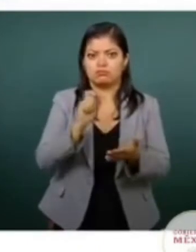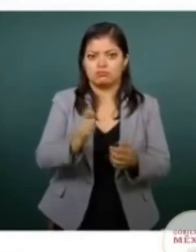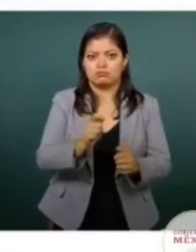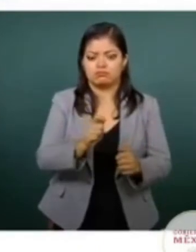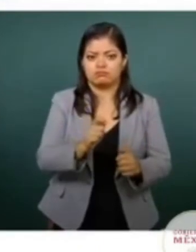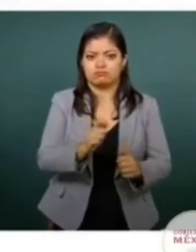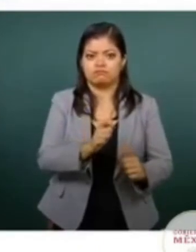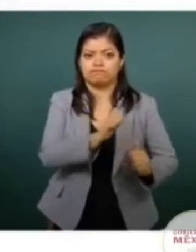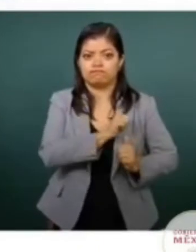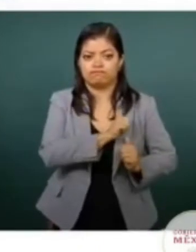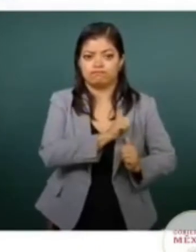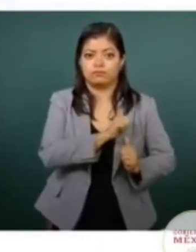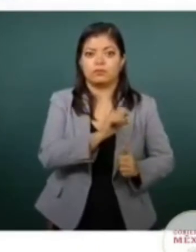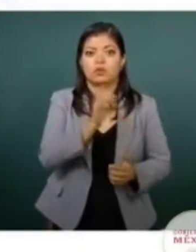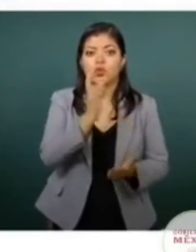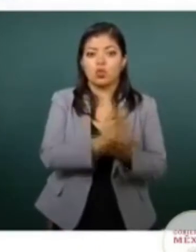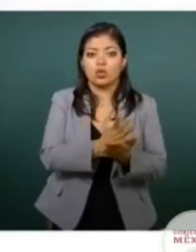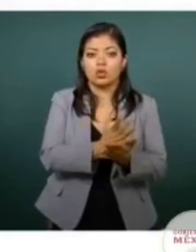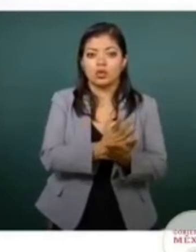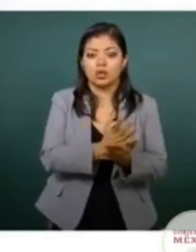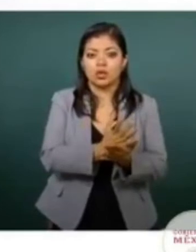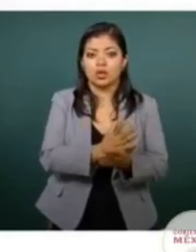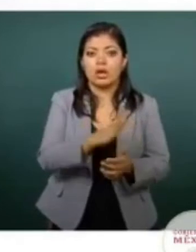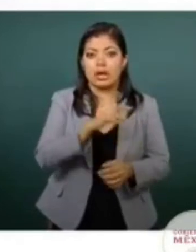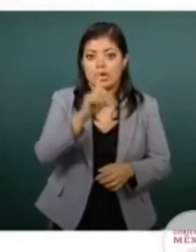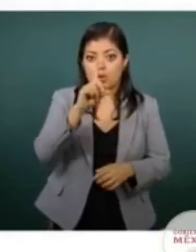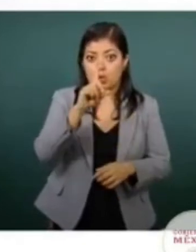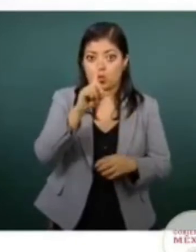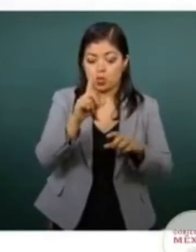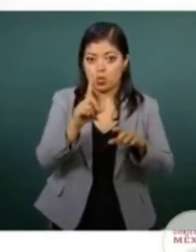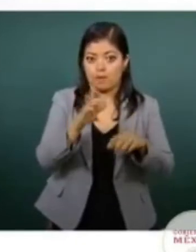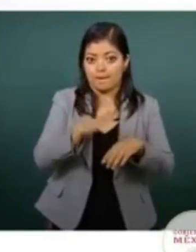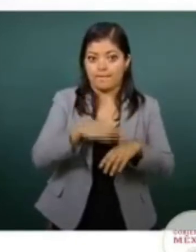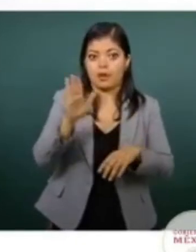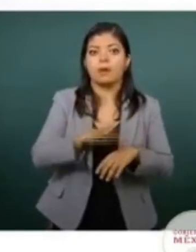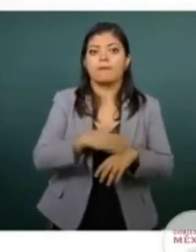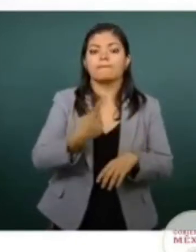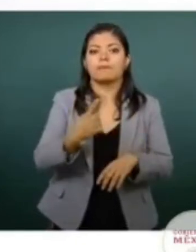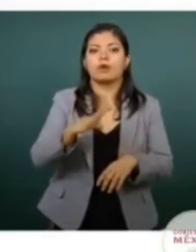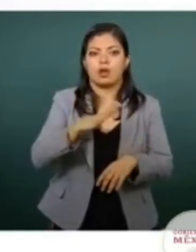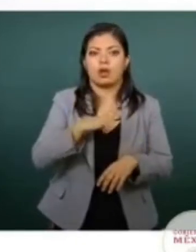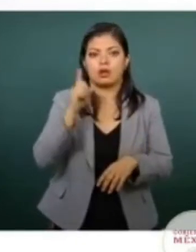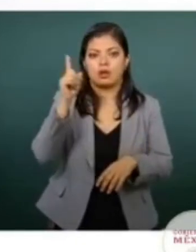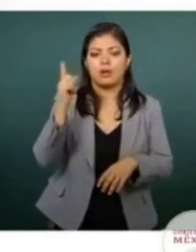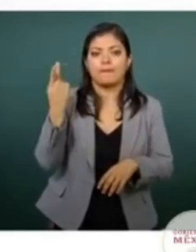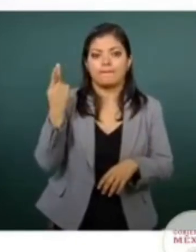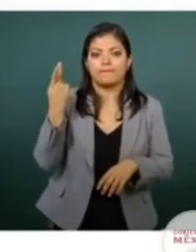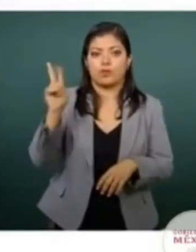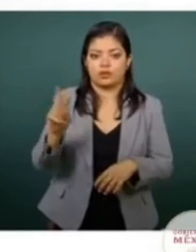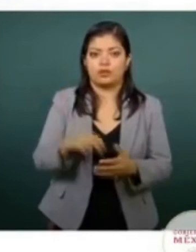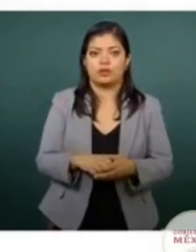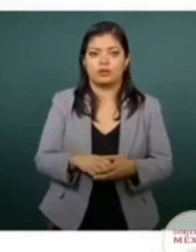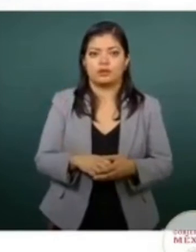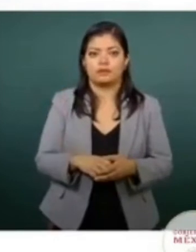Solamente nos queda una más porque ya existe en Puerto Vallarta. Estas 29